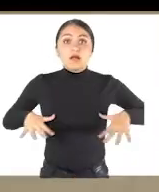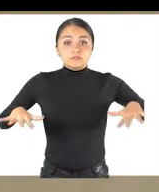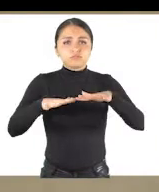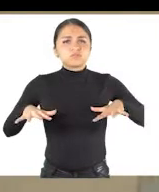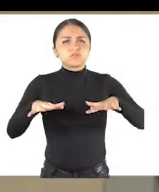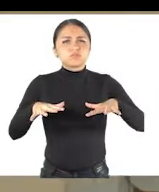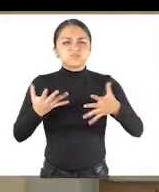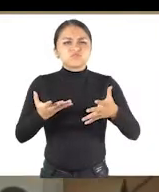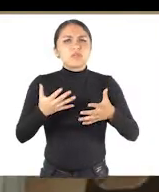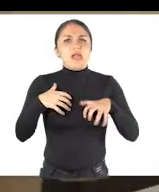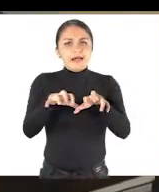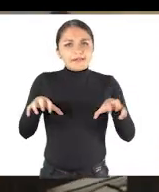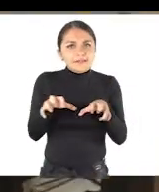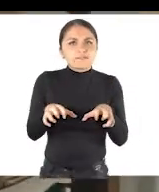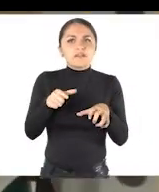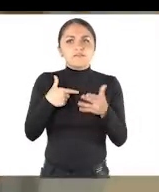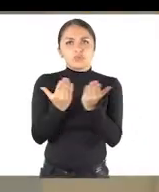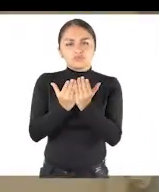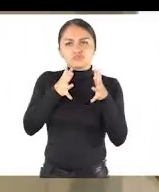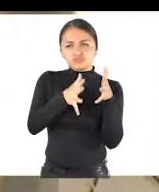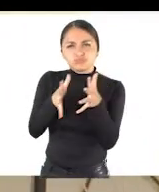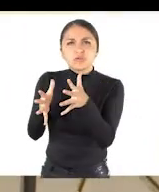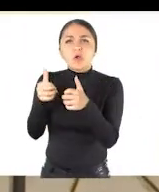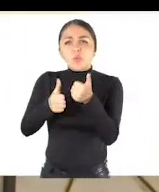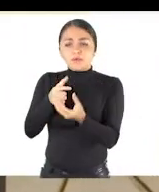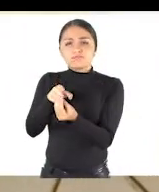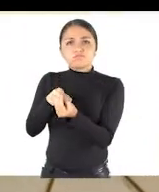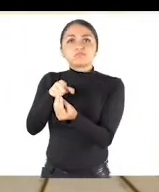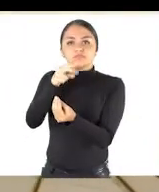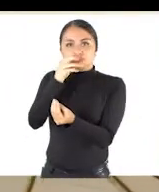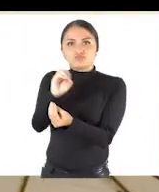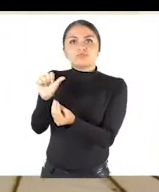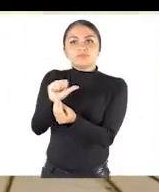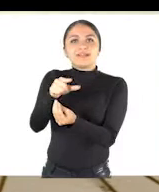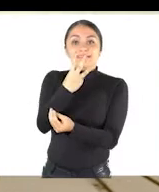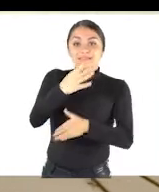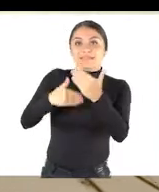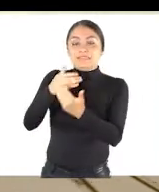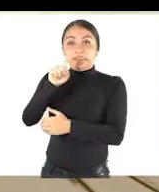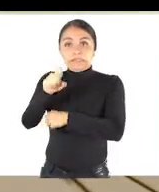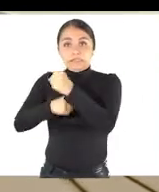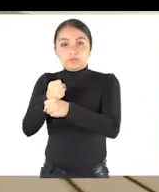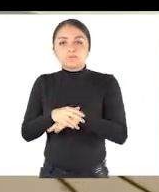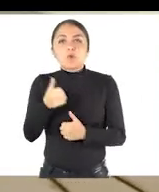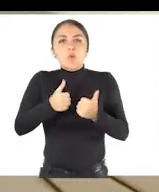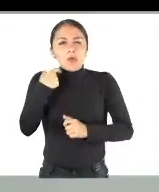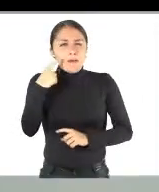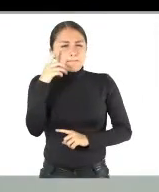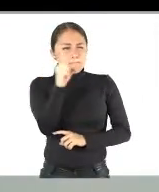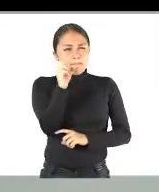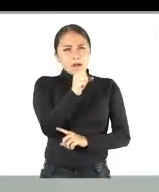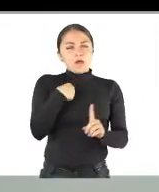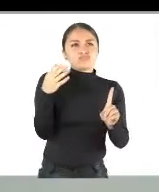En este espacio realizamos actividades de educación específica en niños o en la niñez temprana. Entre los objetivos y